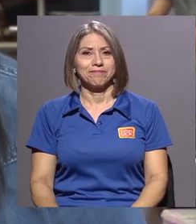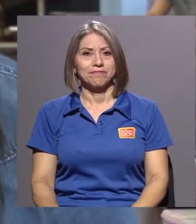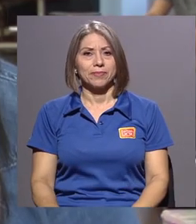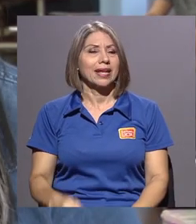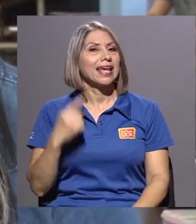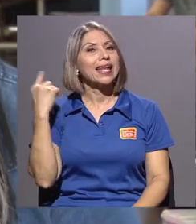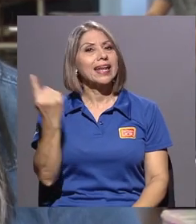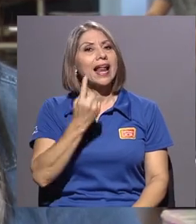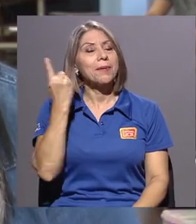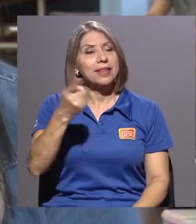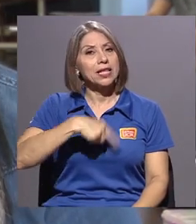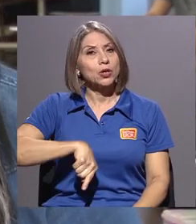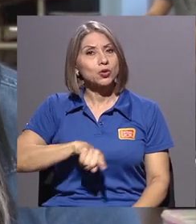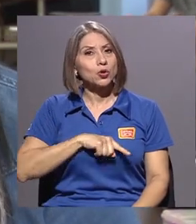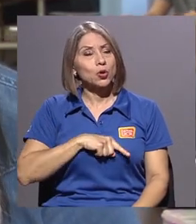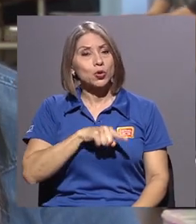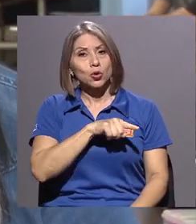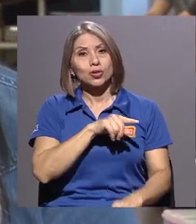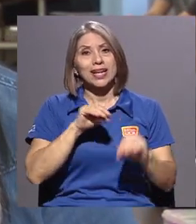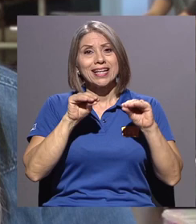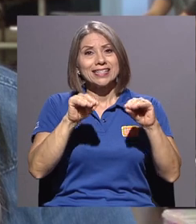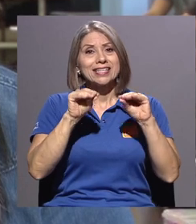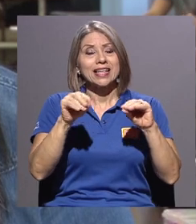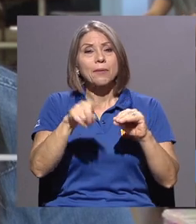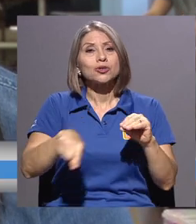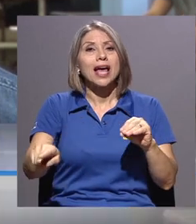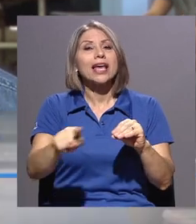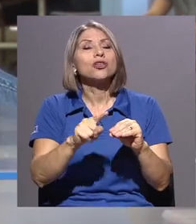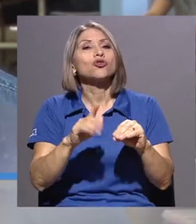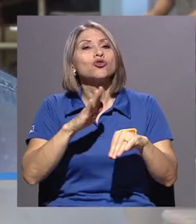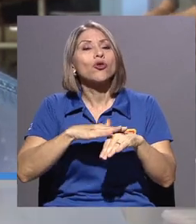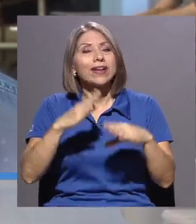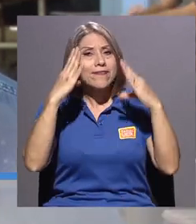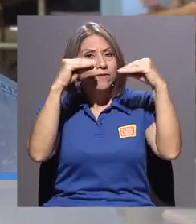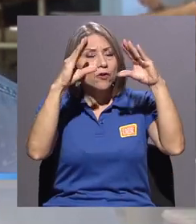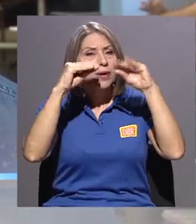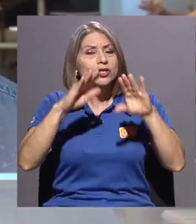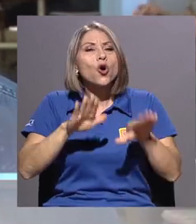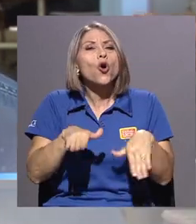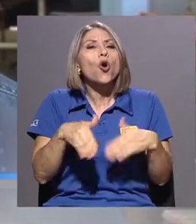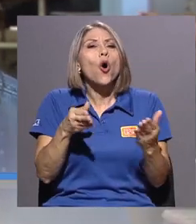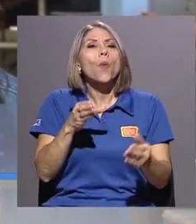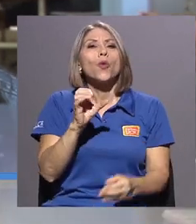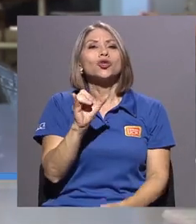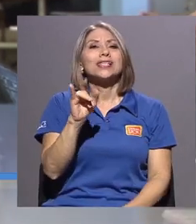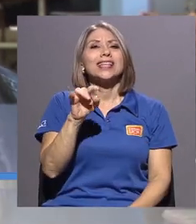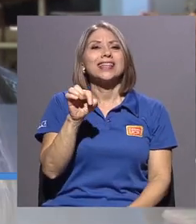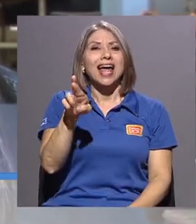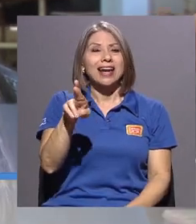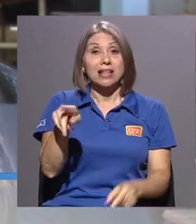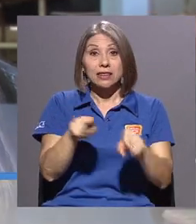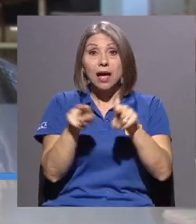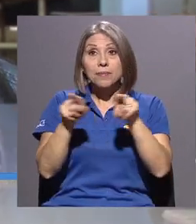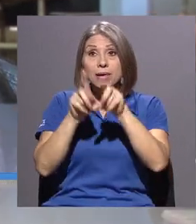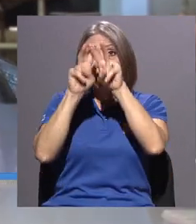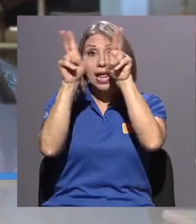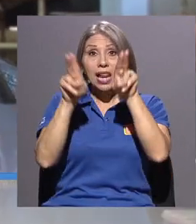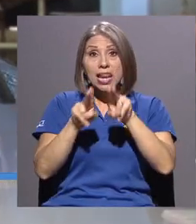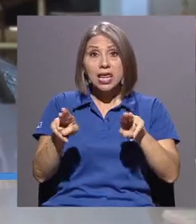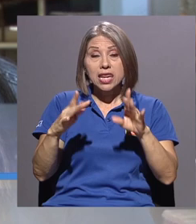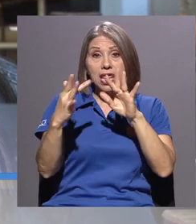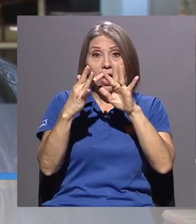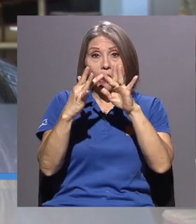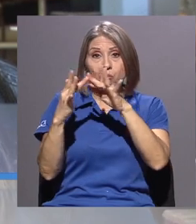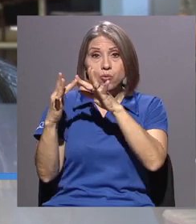les enseñamos los manuales de citación, que también los tenemos en línea, tenemos gestores de